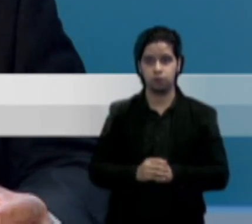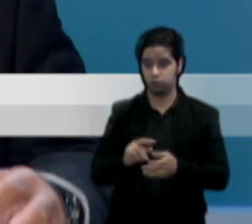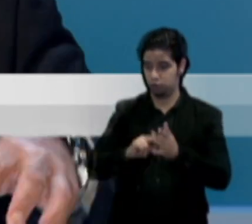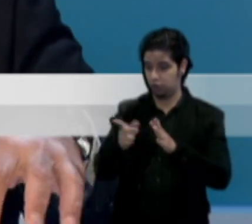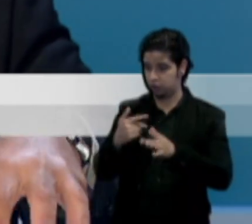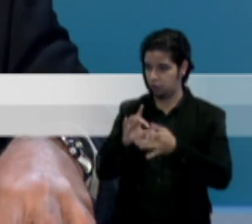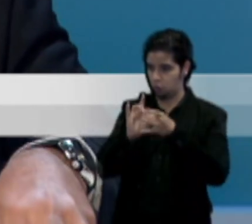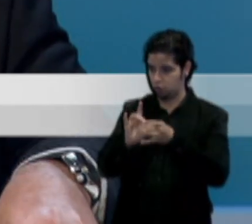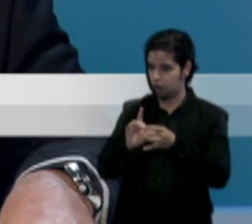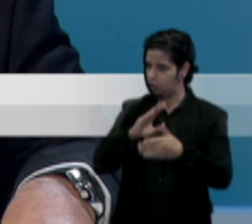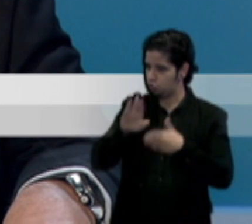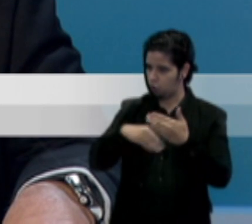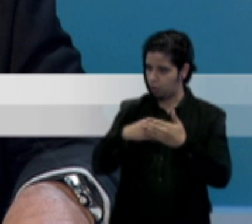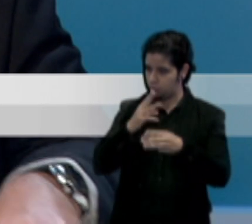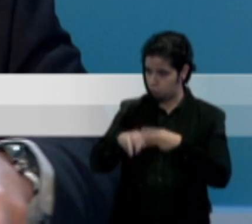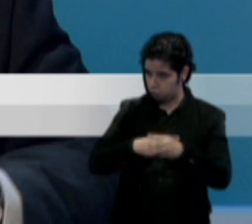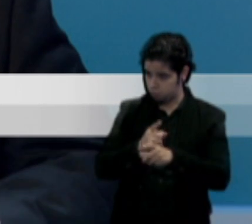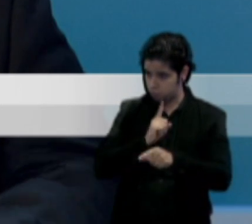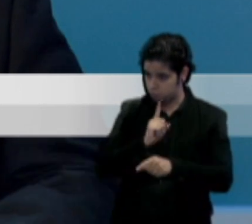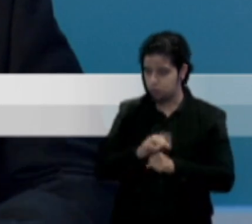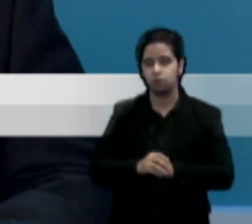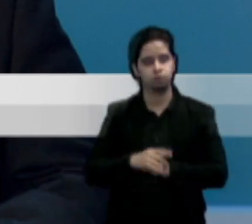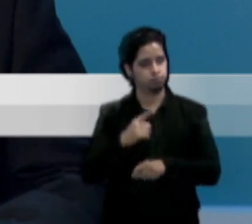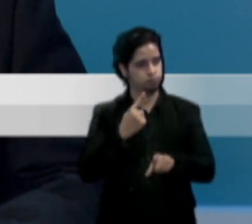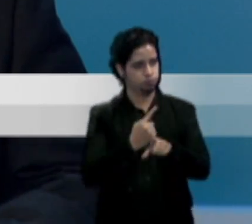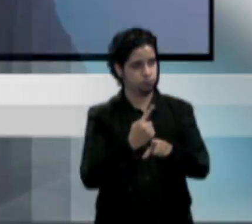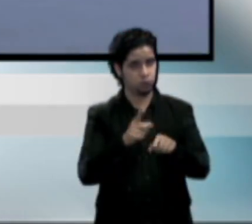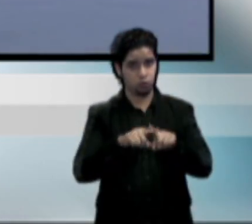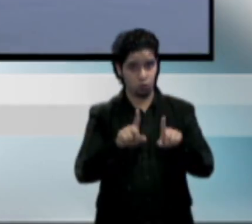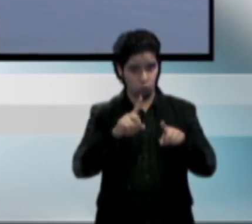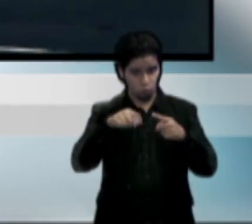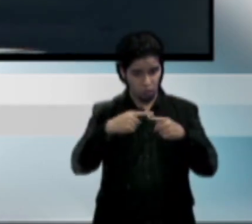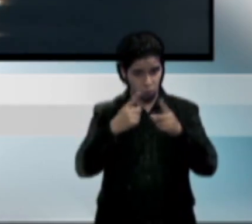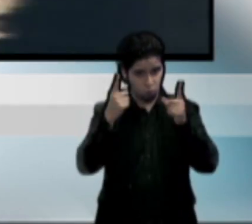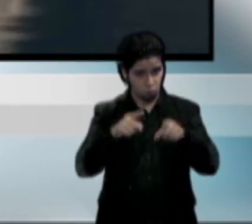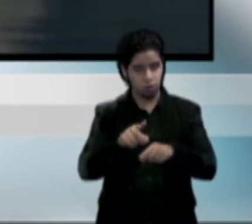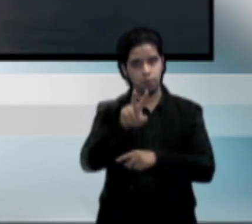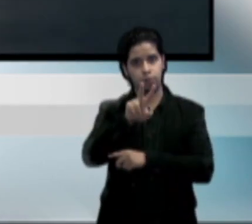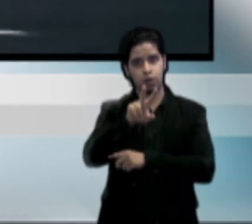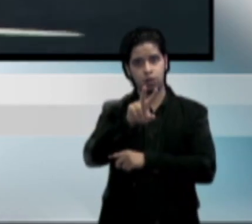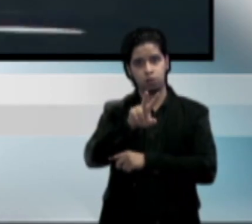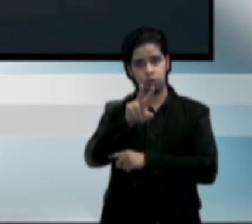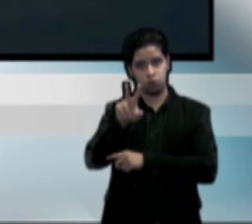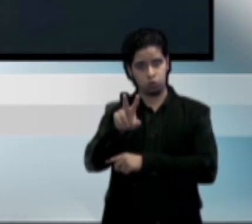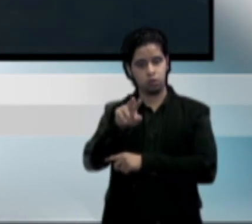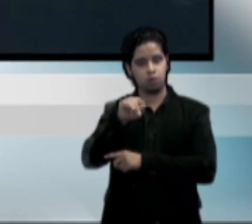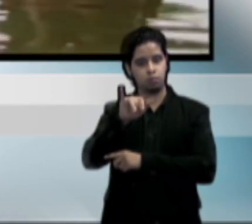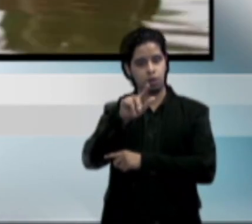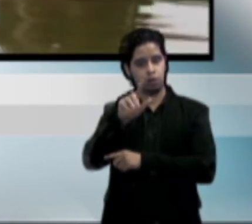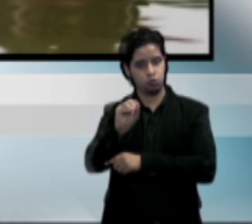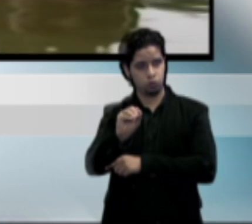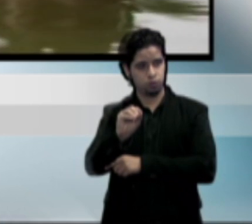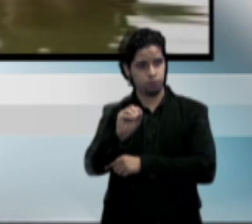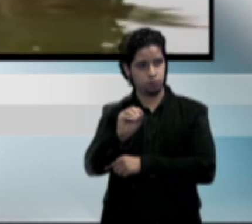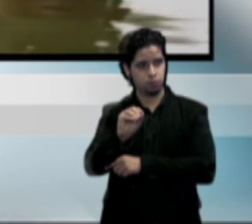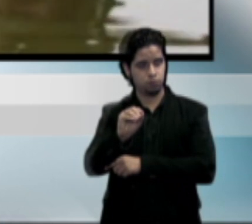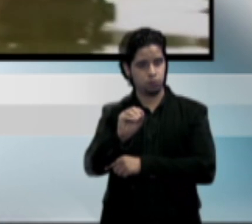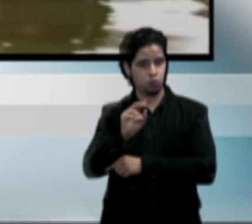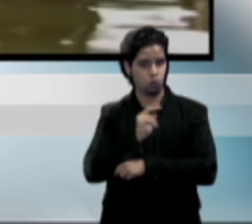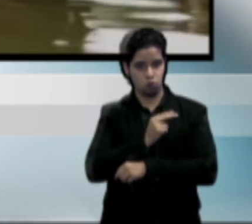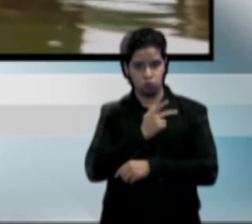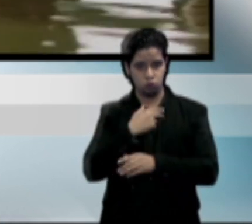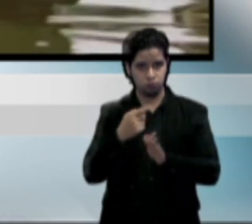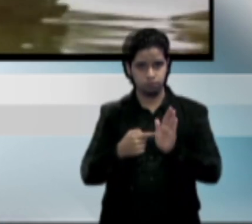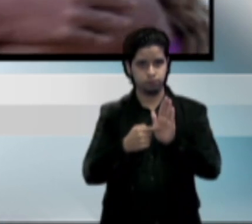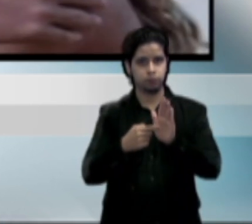mismo propósito. ¿La actividad se va a llevar a cabo cuándo? El domingo 22 de marzo de 2015, la actividad de nosotros, nosotros representamos a Puerto Rico, en el